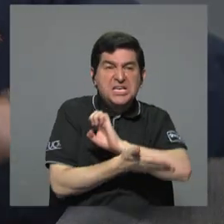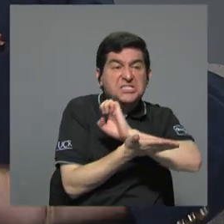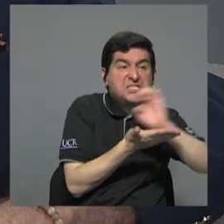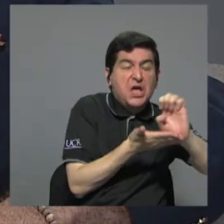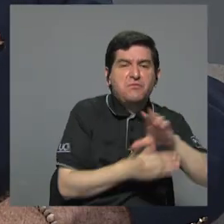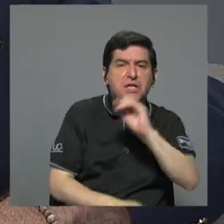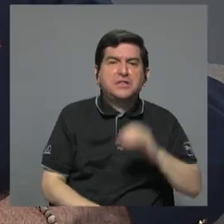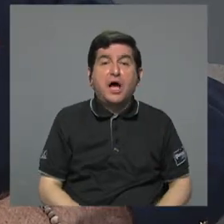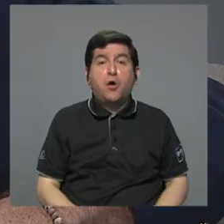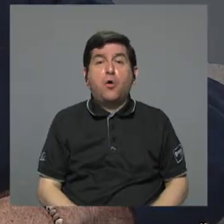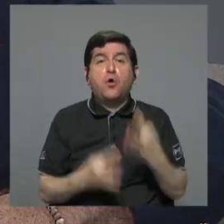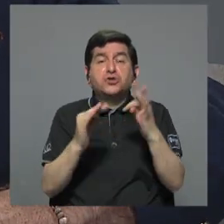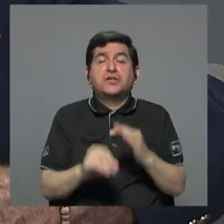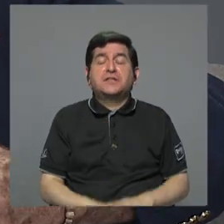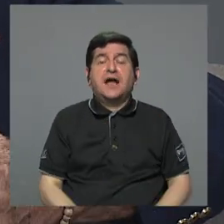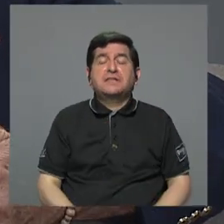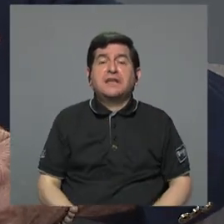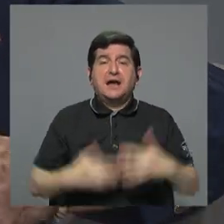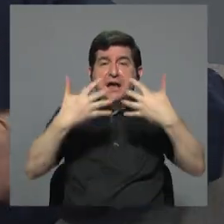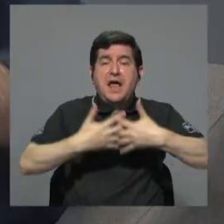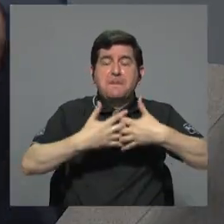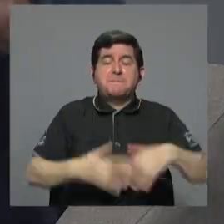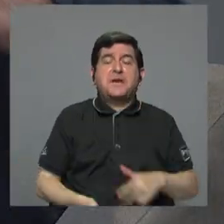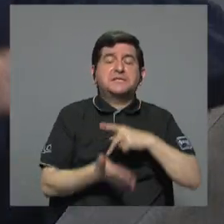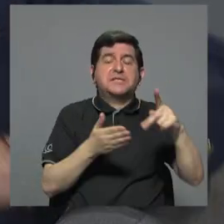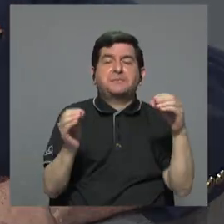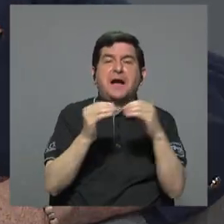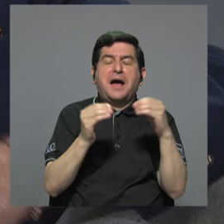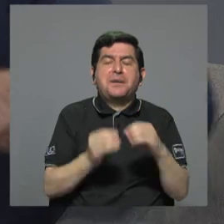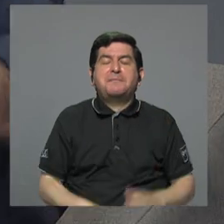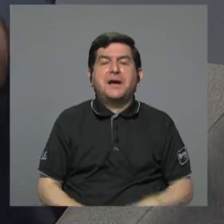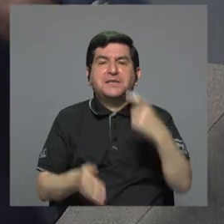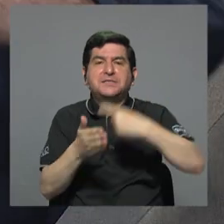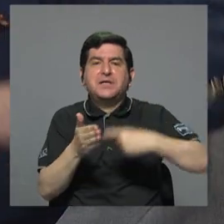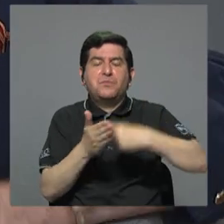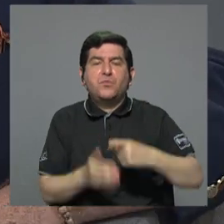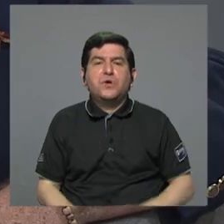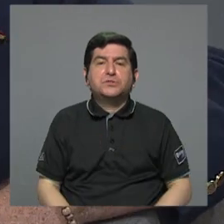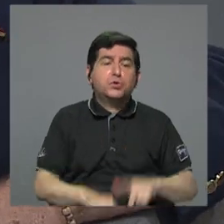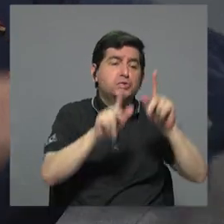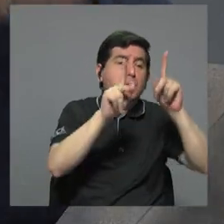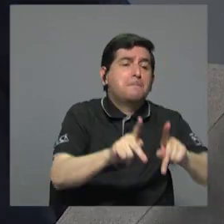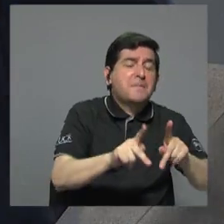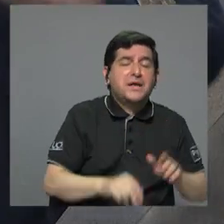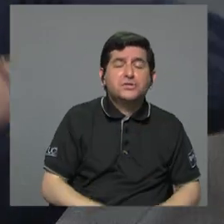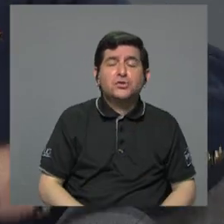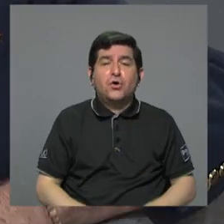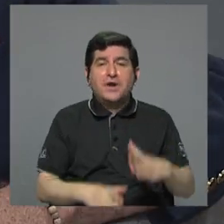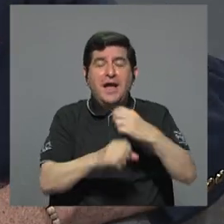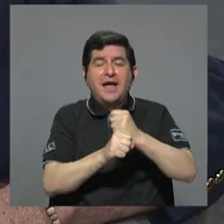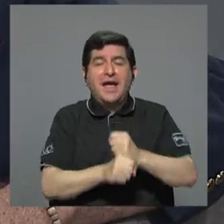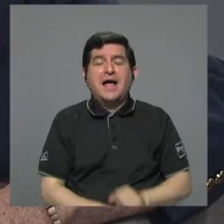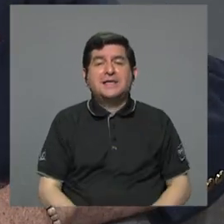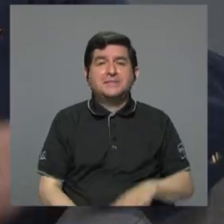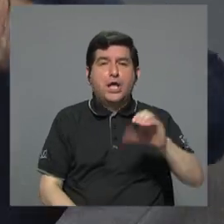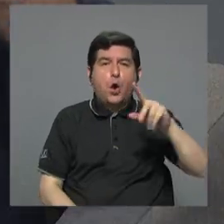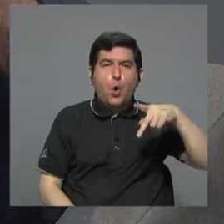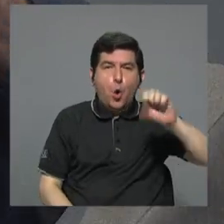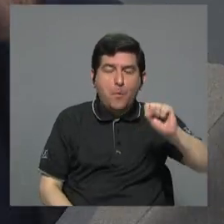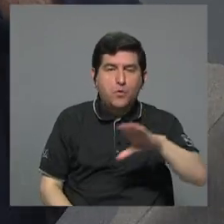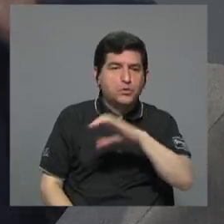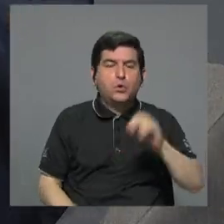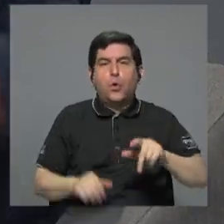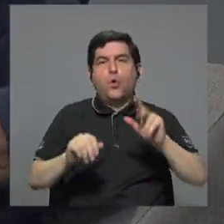hay un montón de compañías grandes que pagan más impuestos. El señor de la esquina que tiene un copo que unas empresas grandes aquí y